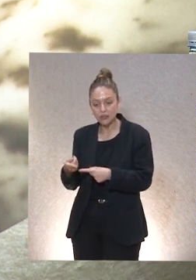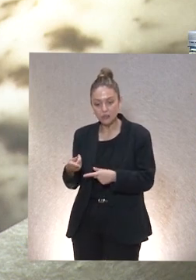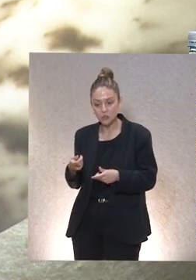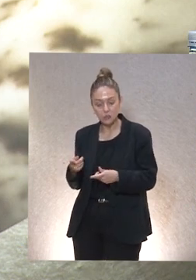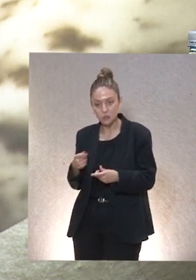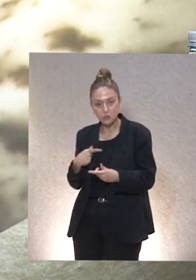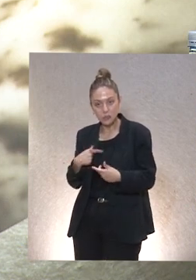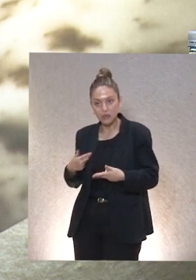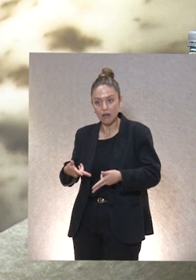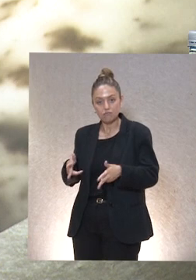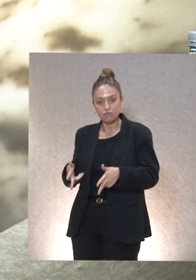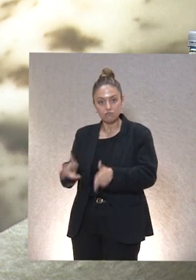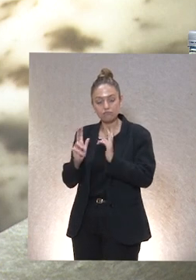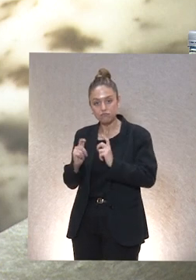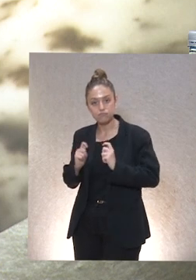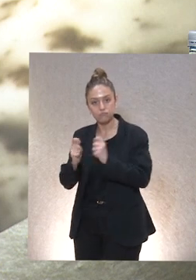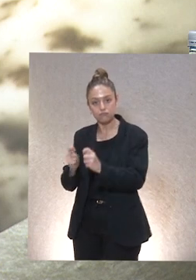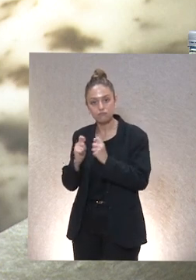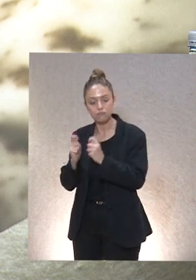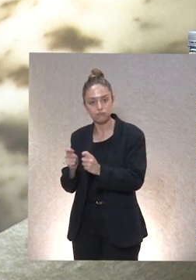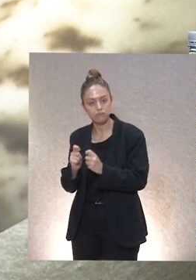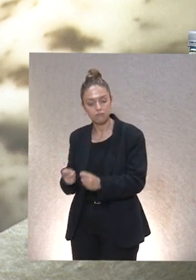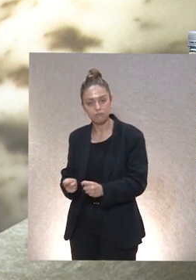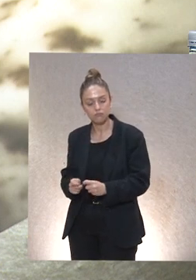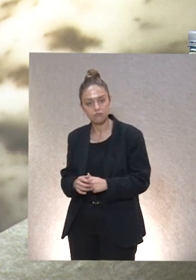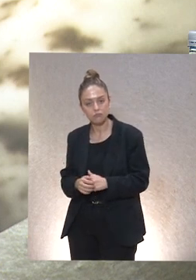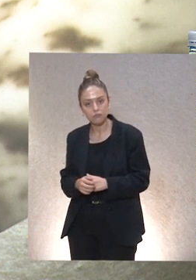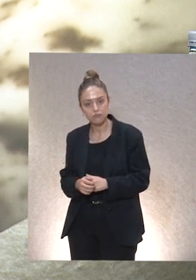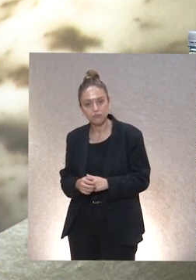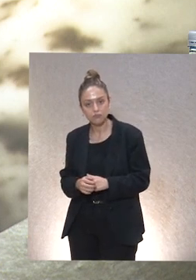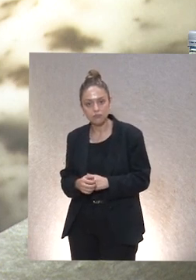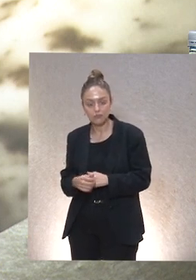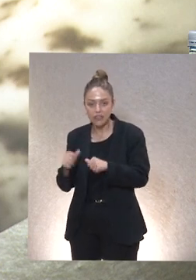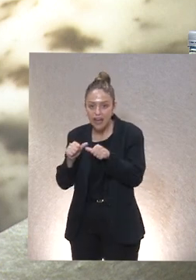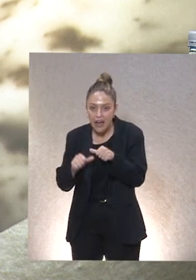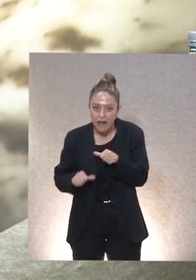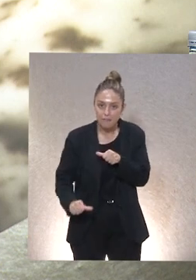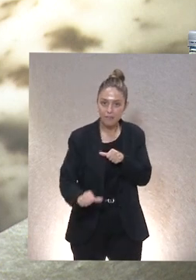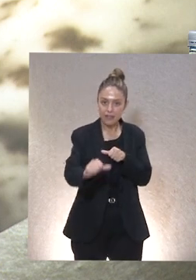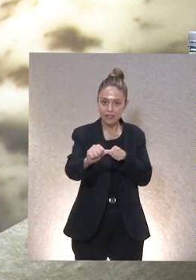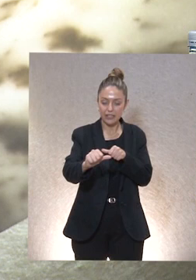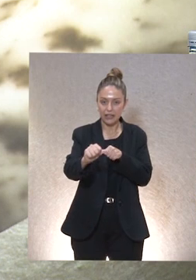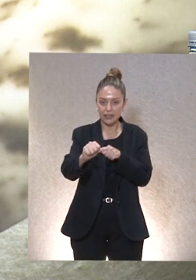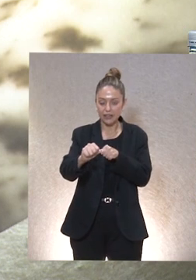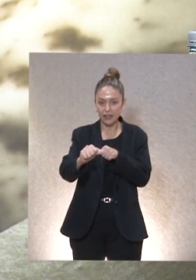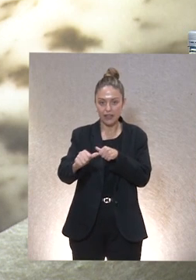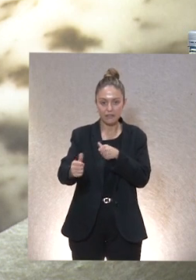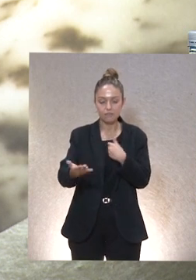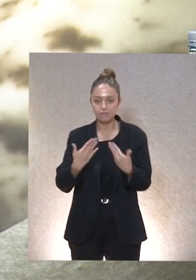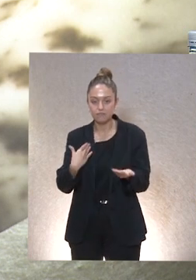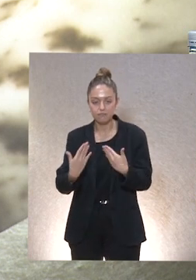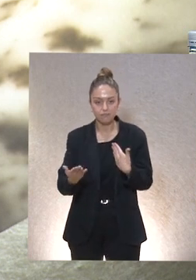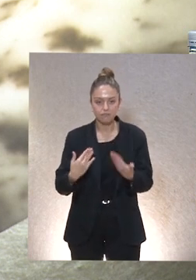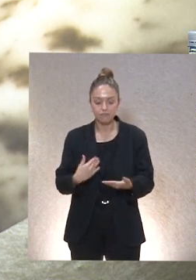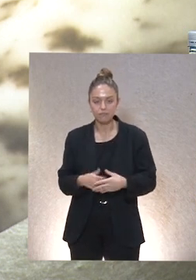todo eso no solamente el cuidado robótico y a partir de ahí se establece toda esa riqueza. es una pena